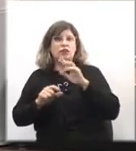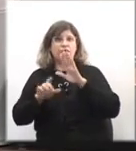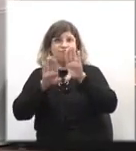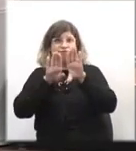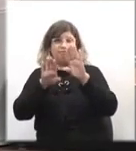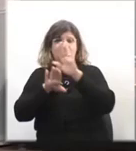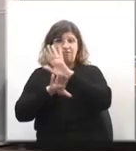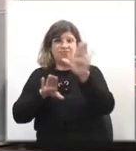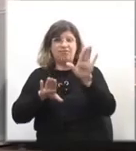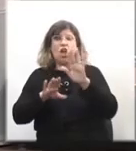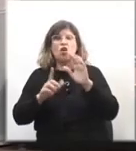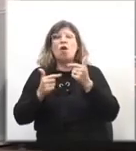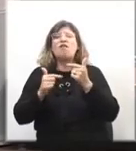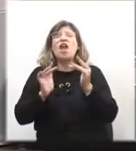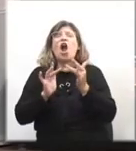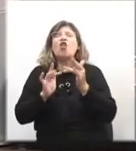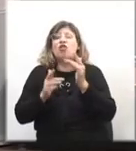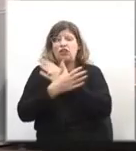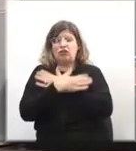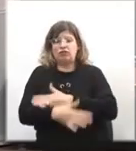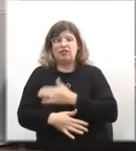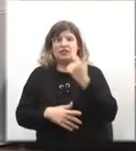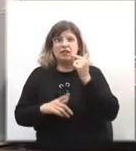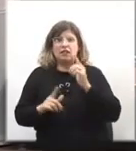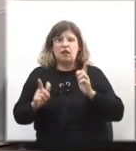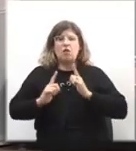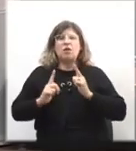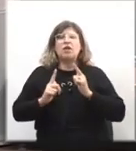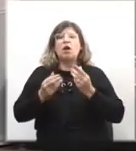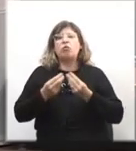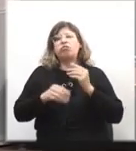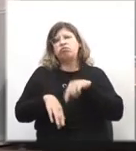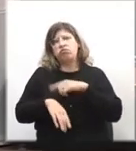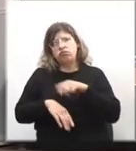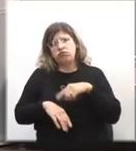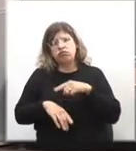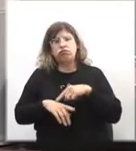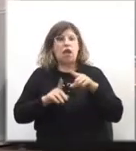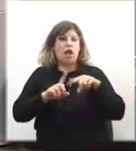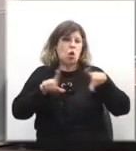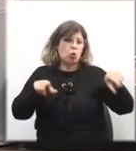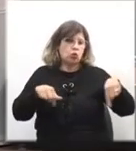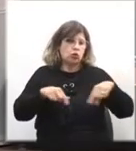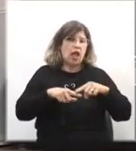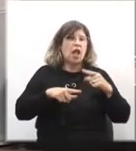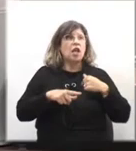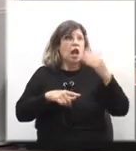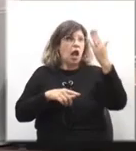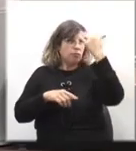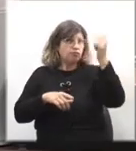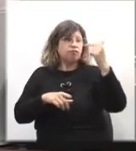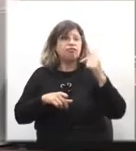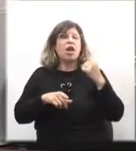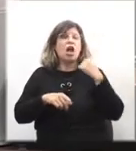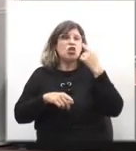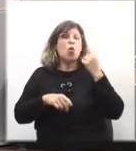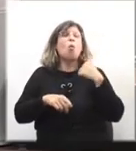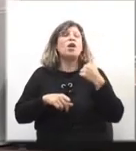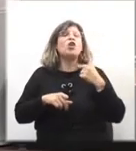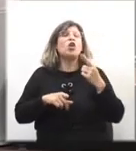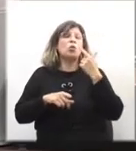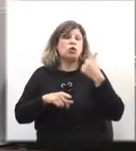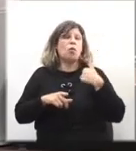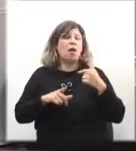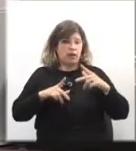sin contacto físico. Esperábamos muchas horas en un salón hasta que nos llamaban por el número de nuestro padre para